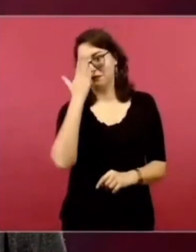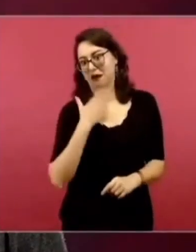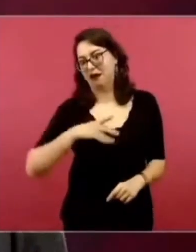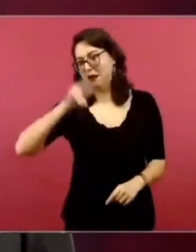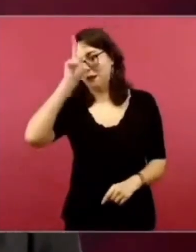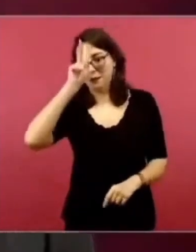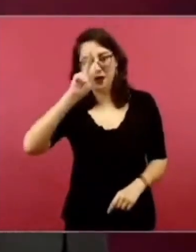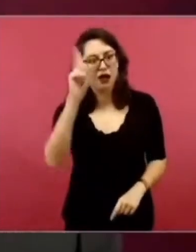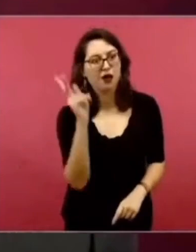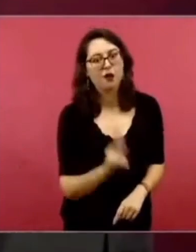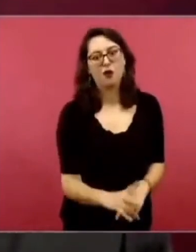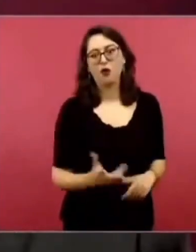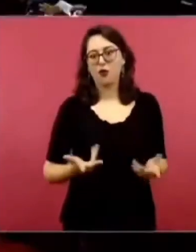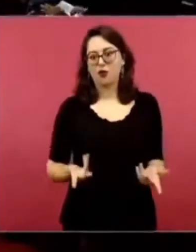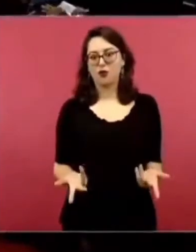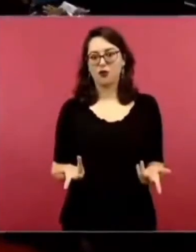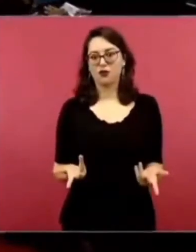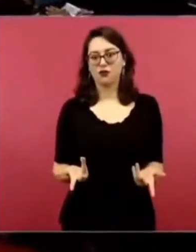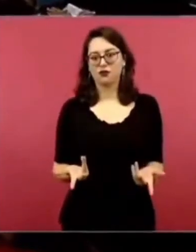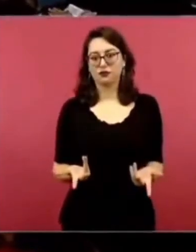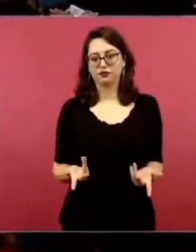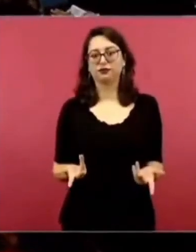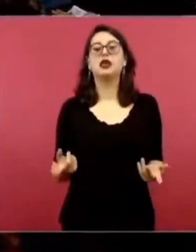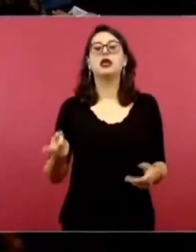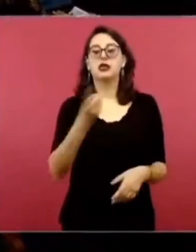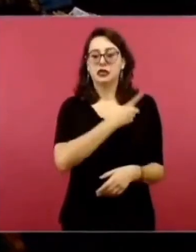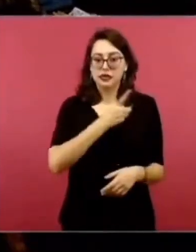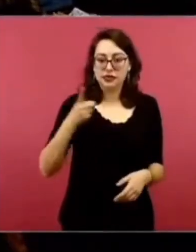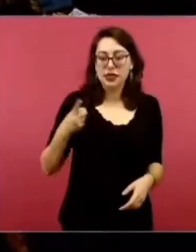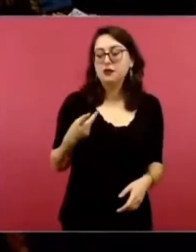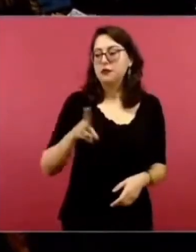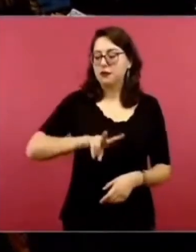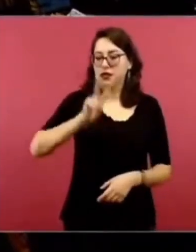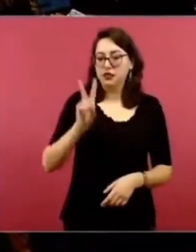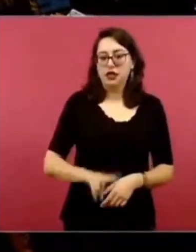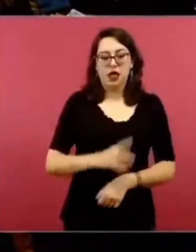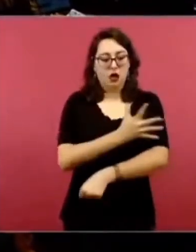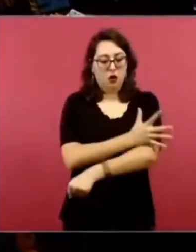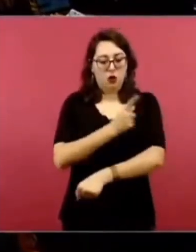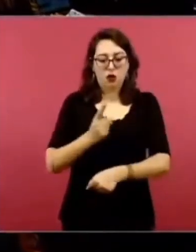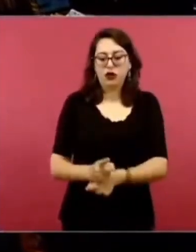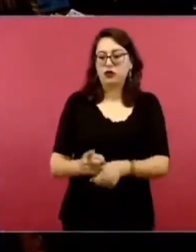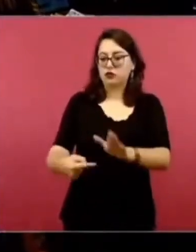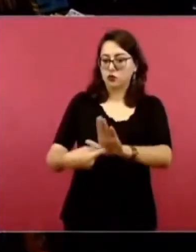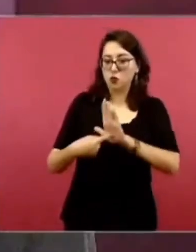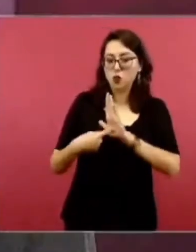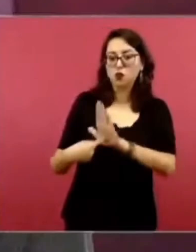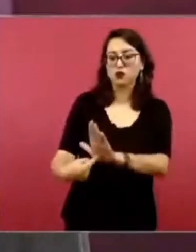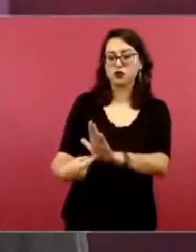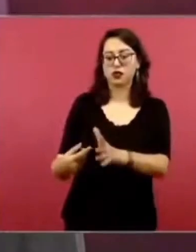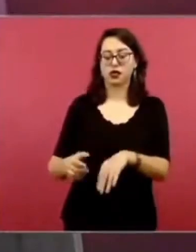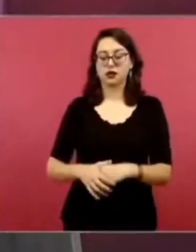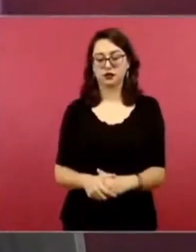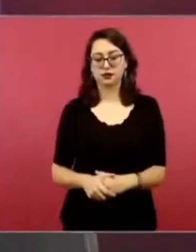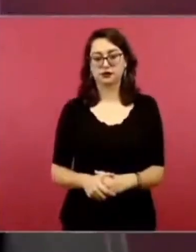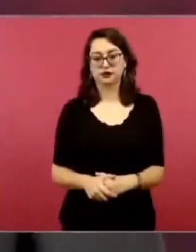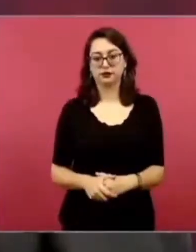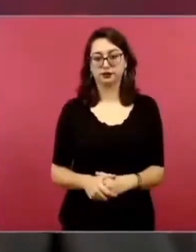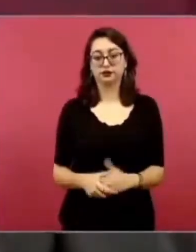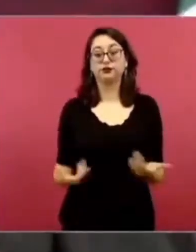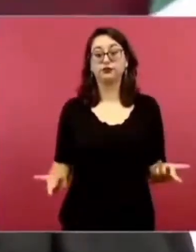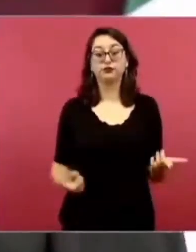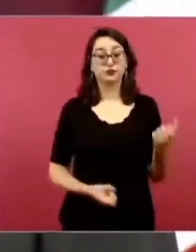que además es lo que quisieran algunos, afectar, socavar instituciones